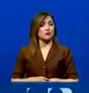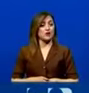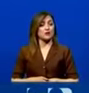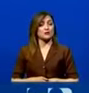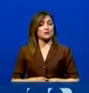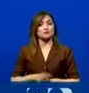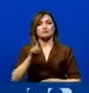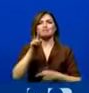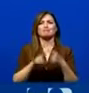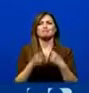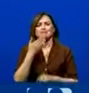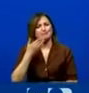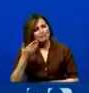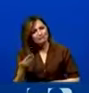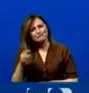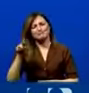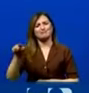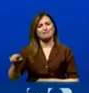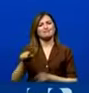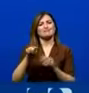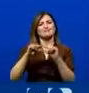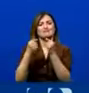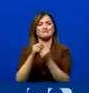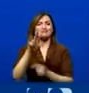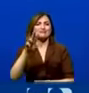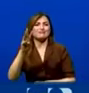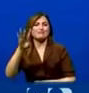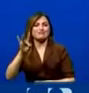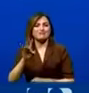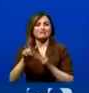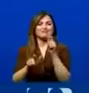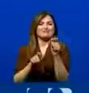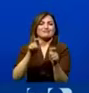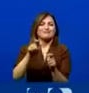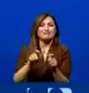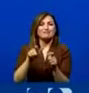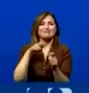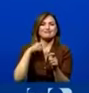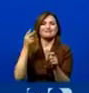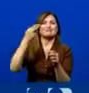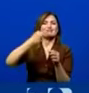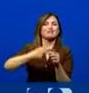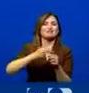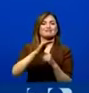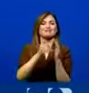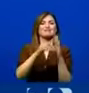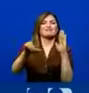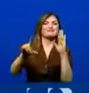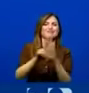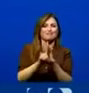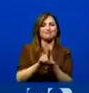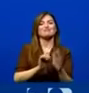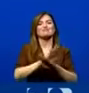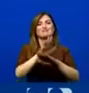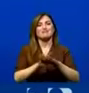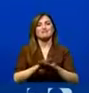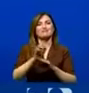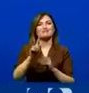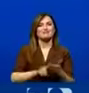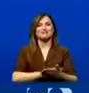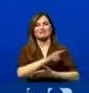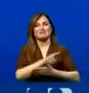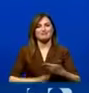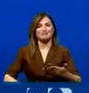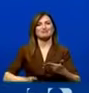es posible que se otorgue una amnistía para personas que están incursas en delitos que expresamente están prohibidos